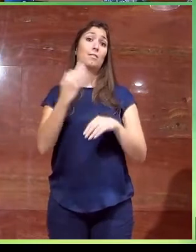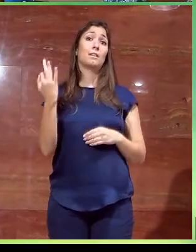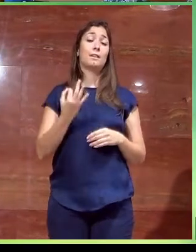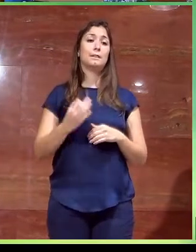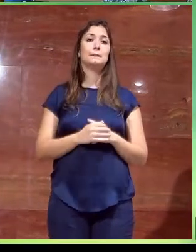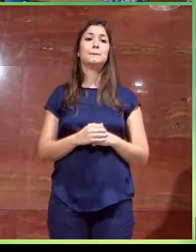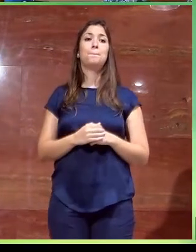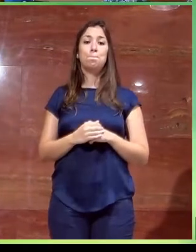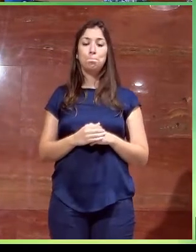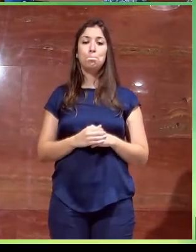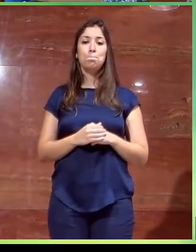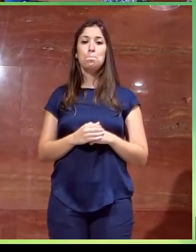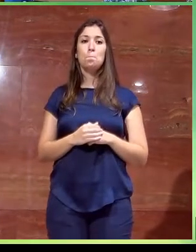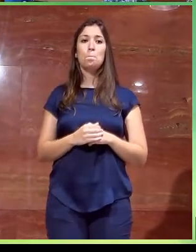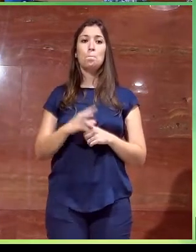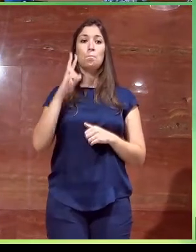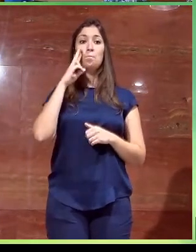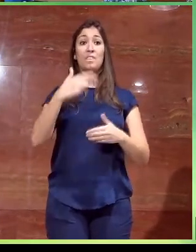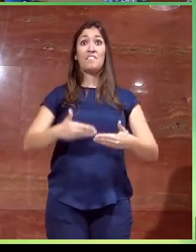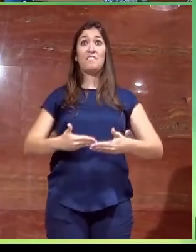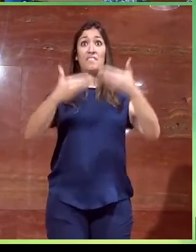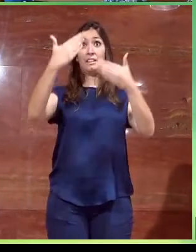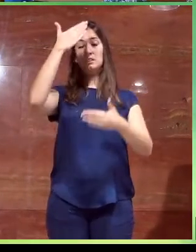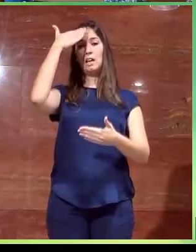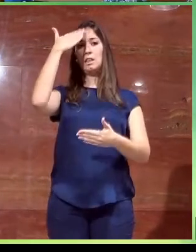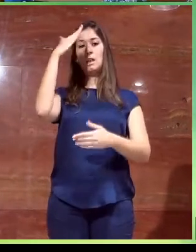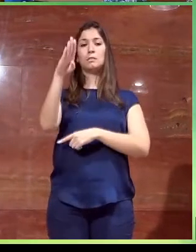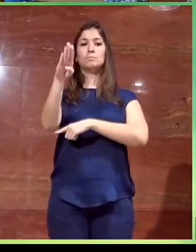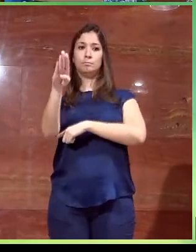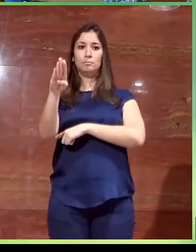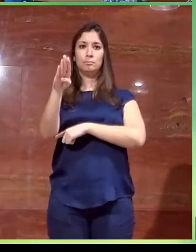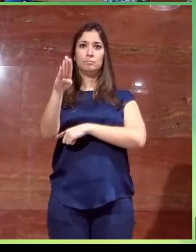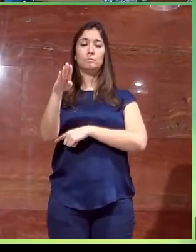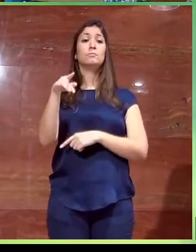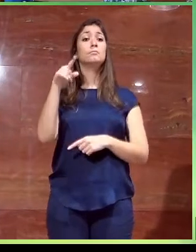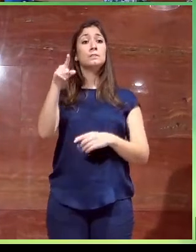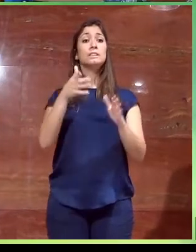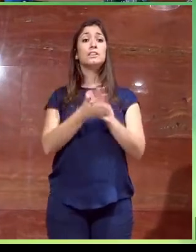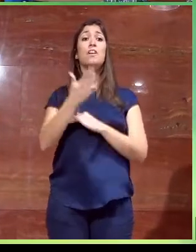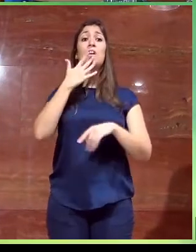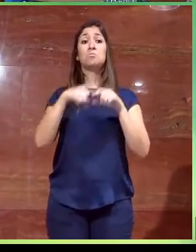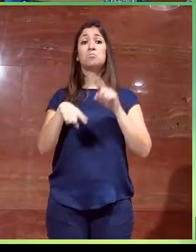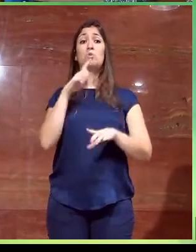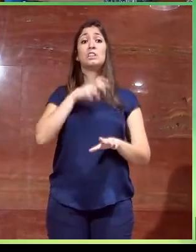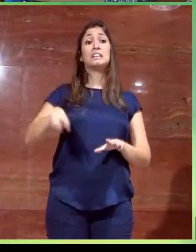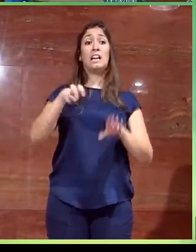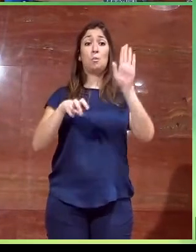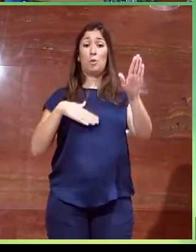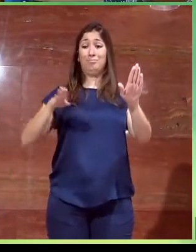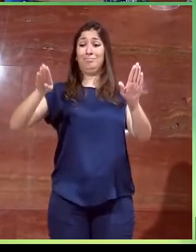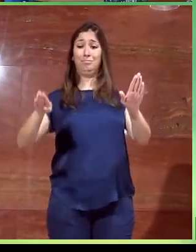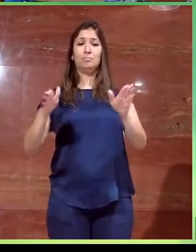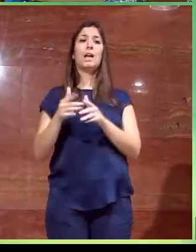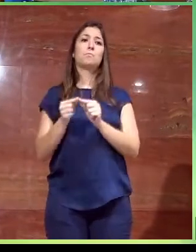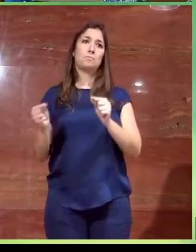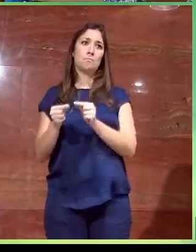adosar la rampa a la fachada existente. Esto, digamos, que nos abocina la escalera en cierta medida, de forma, bueno, que partimos de un punto más ancho